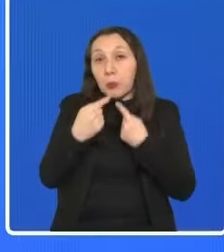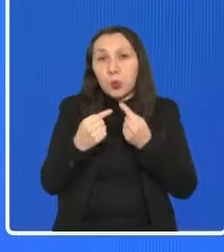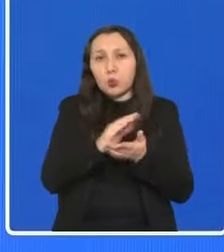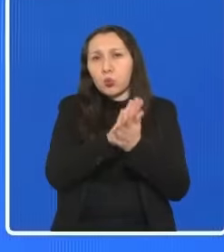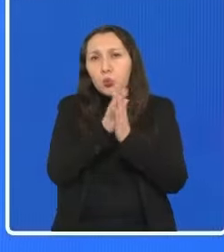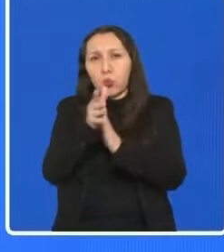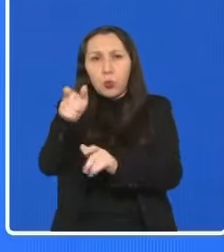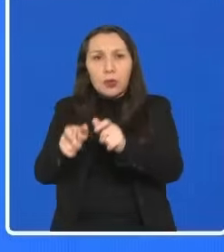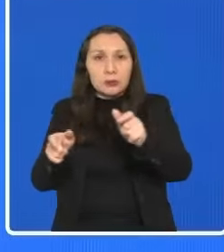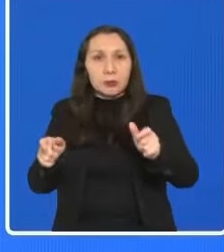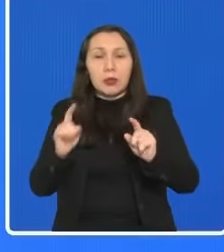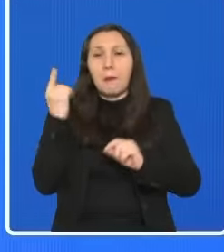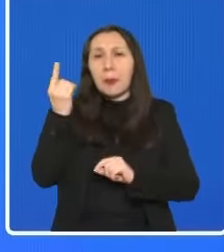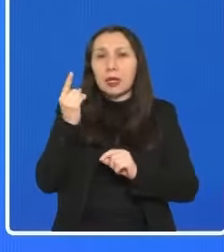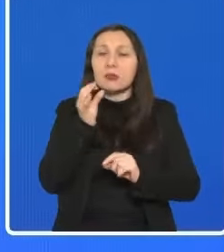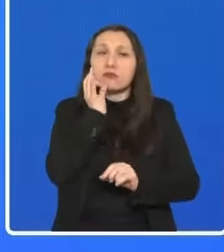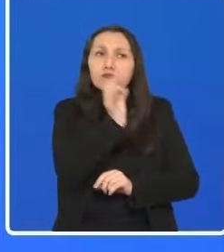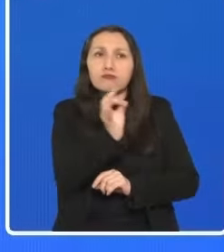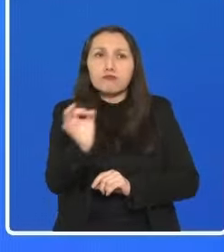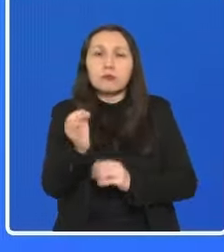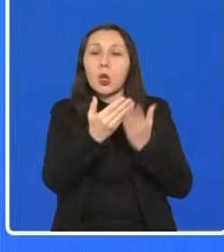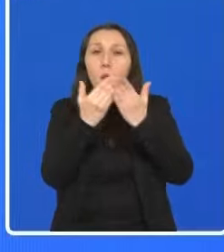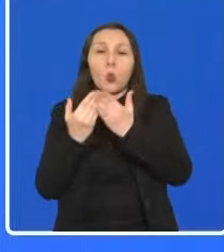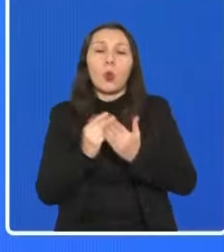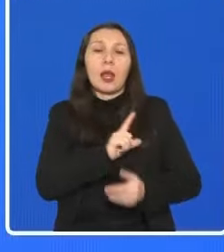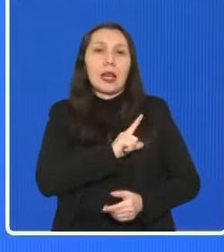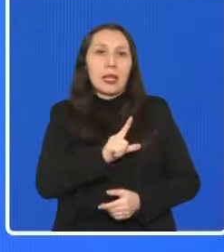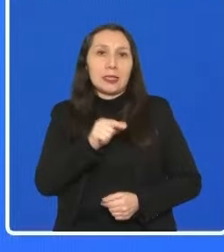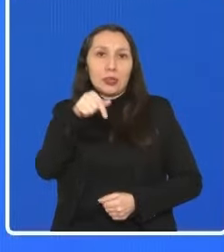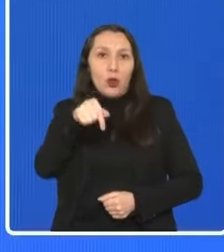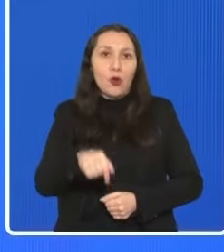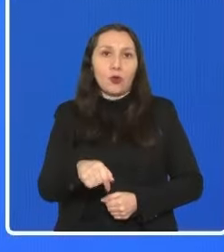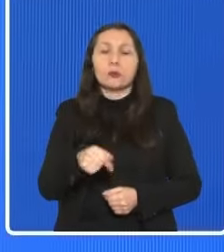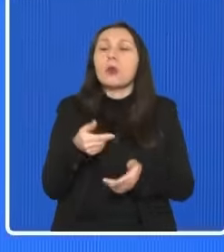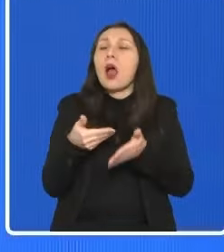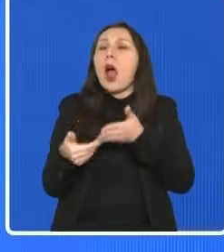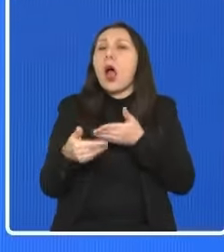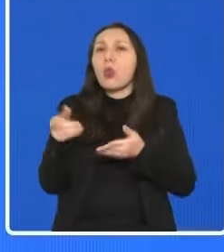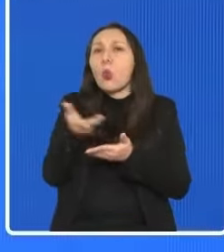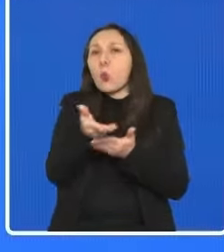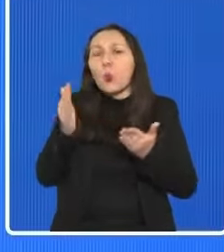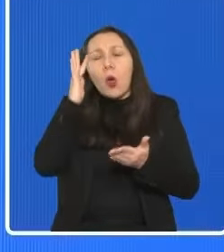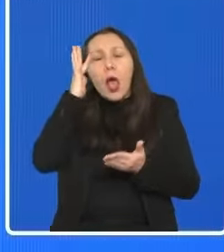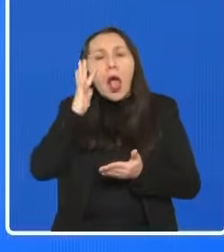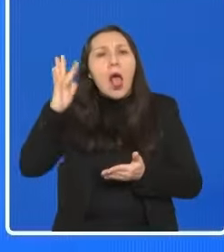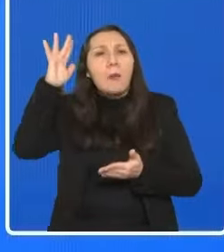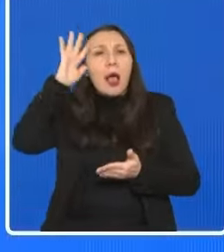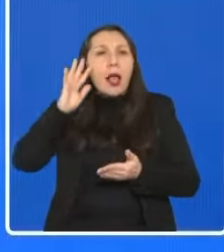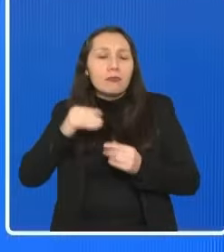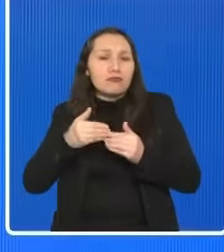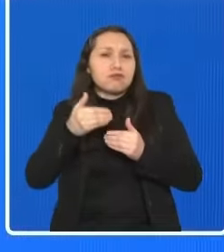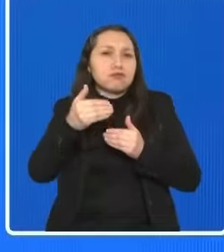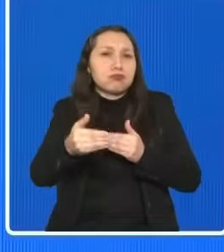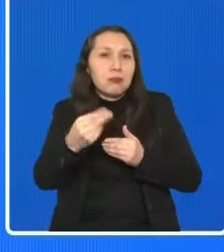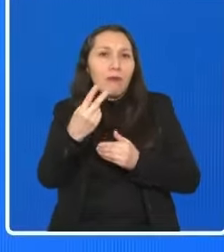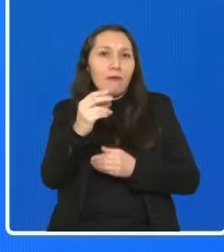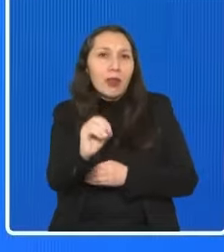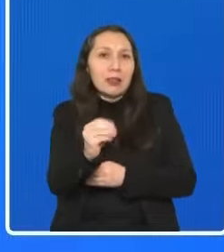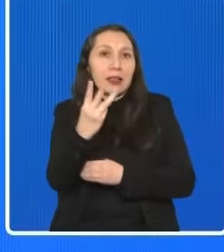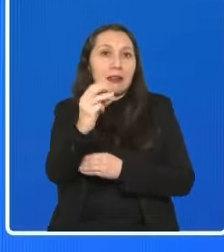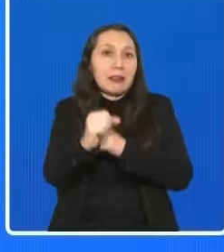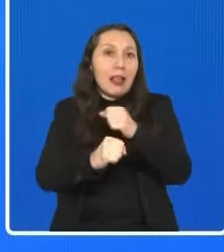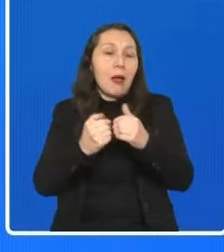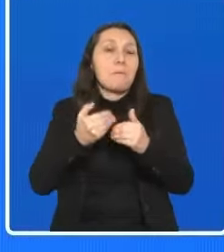todos los presentes y en particular a los estudiantes de los liceos hoy día, ¿dónde se imaginan que estaremos en 20, en 30 años más?